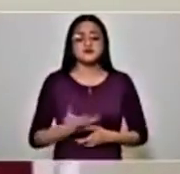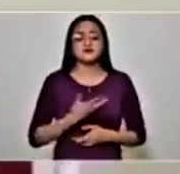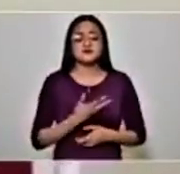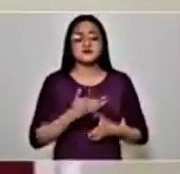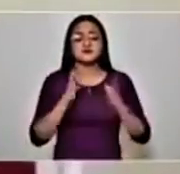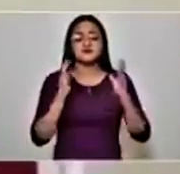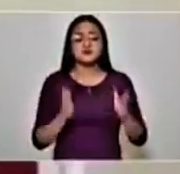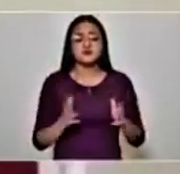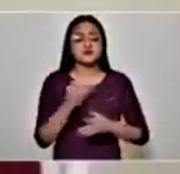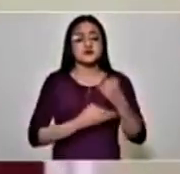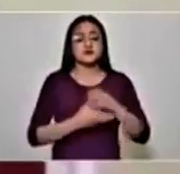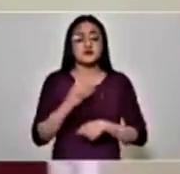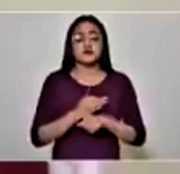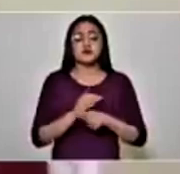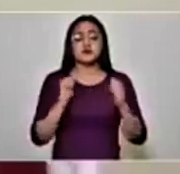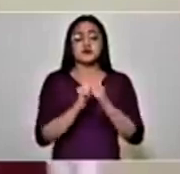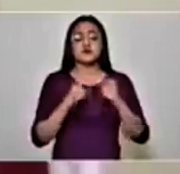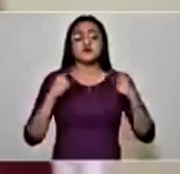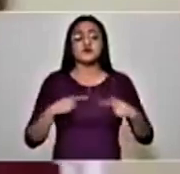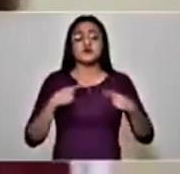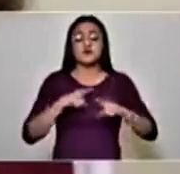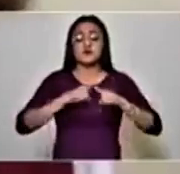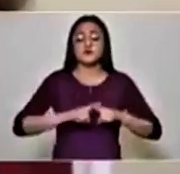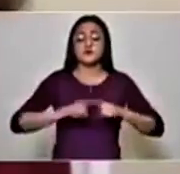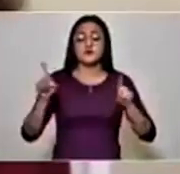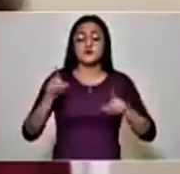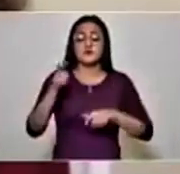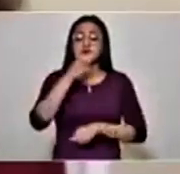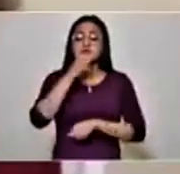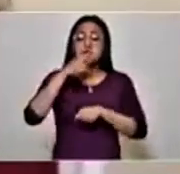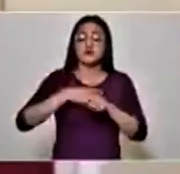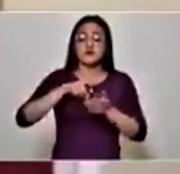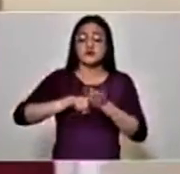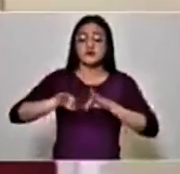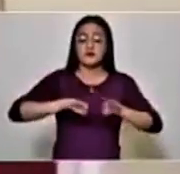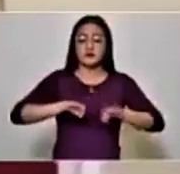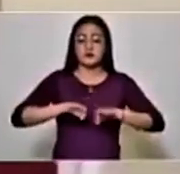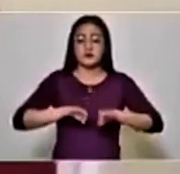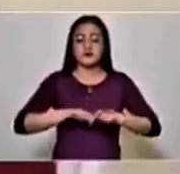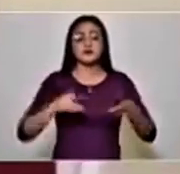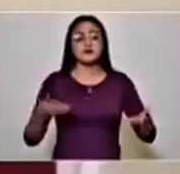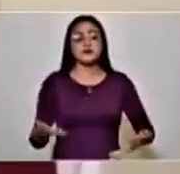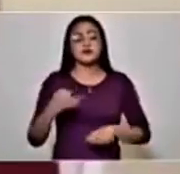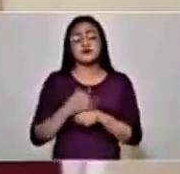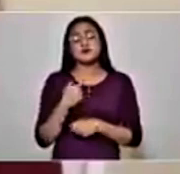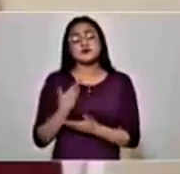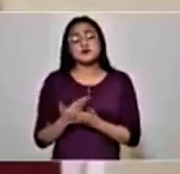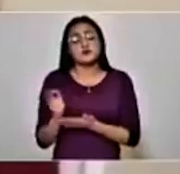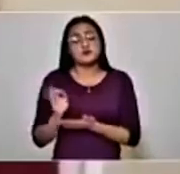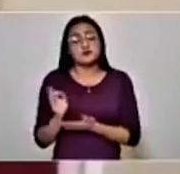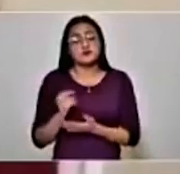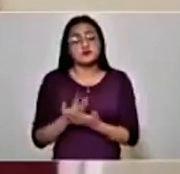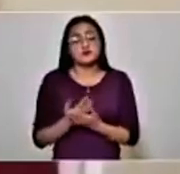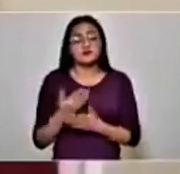Hemos, todo esto ha sido con personal de las distintas dependencias y bueno, esperamos terminar